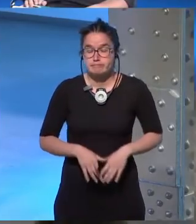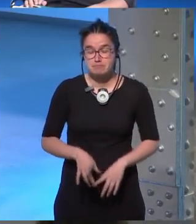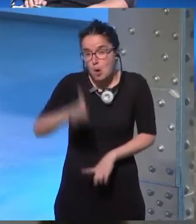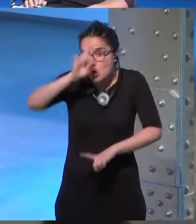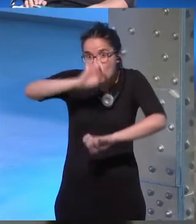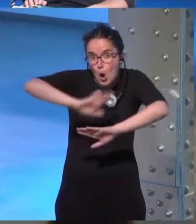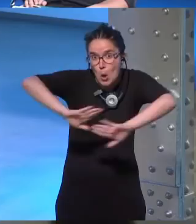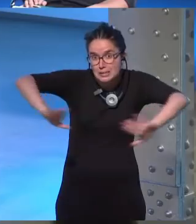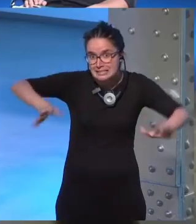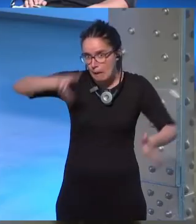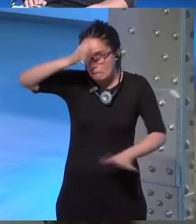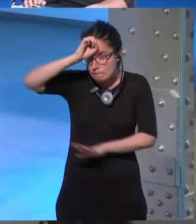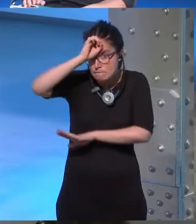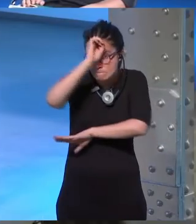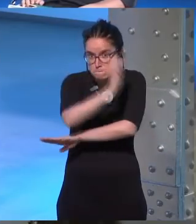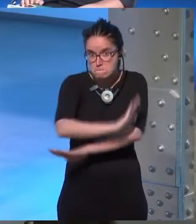ni idea